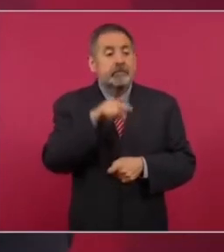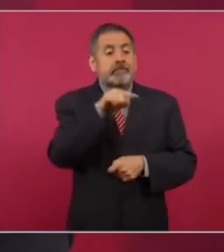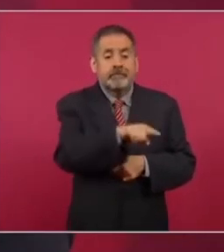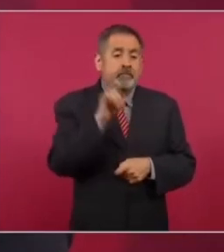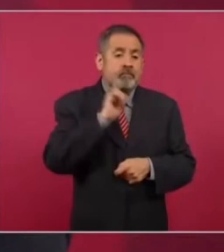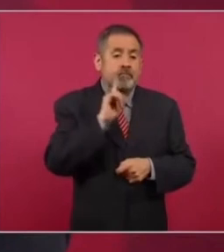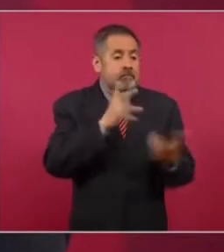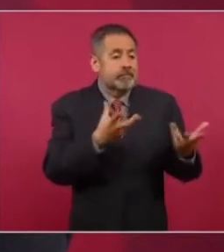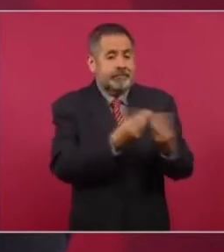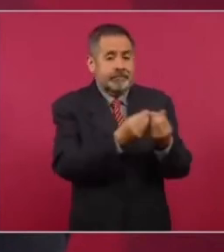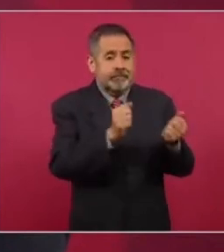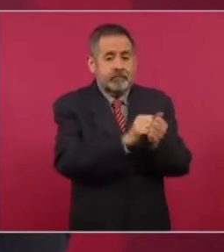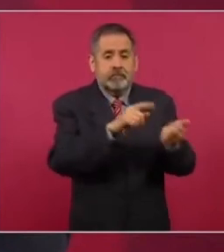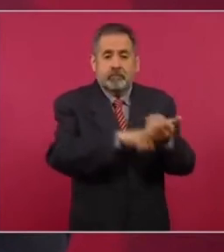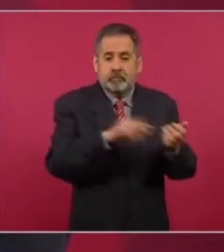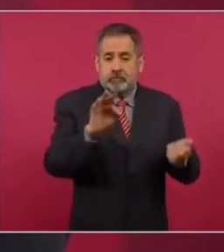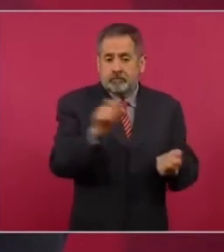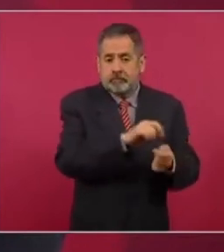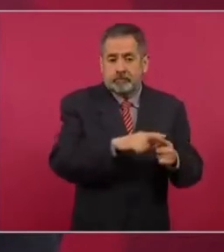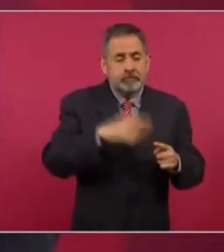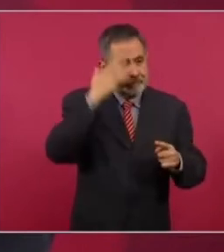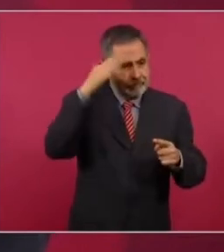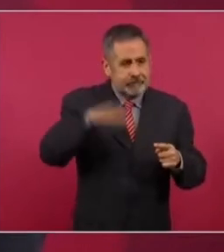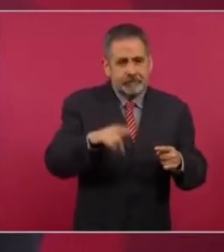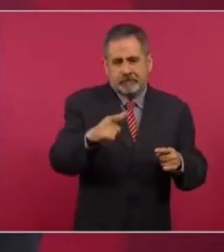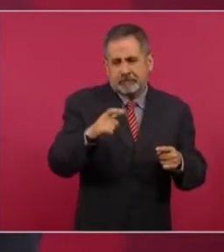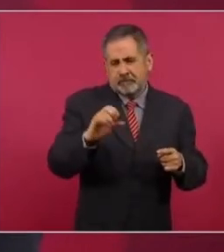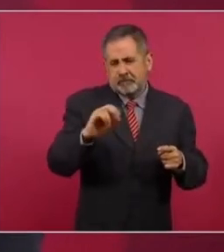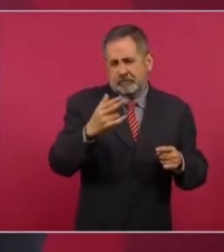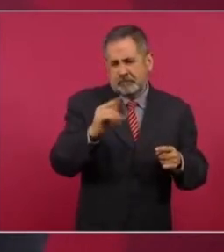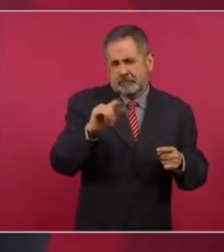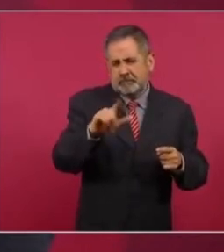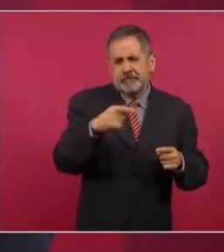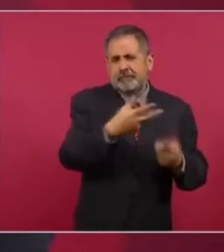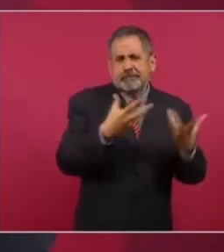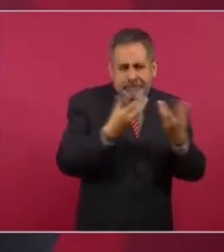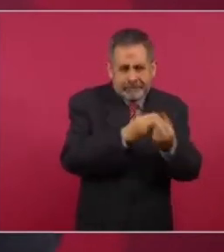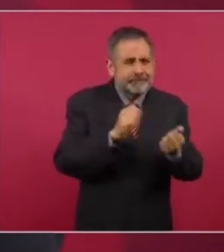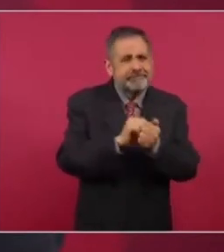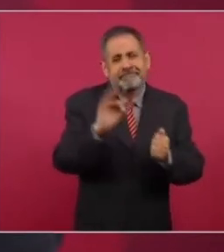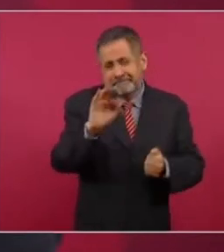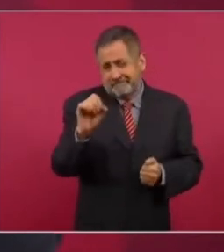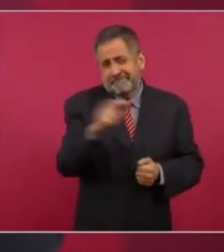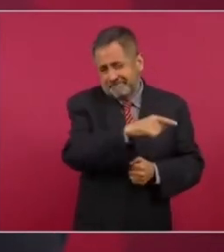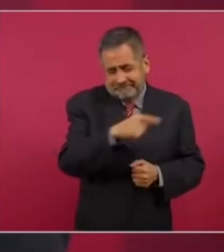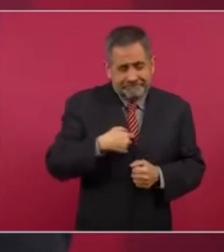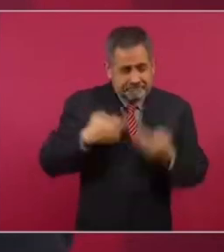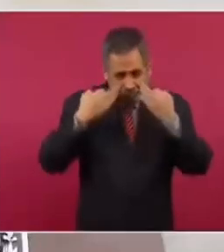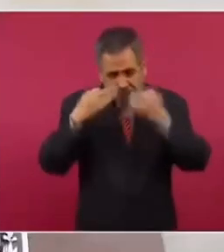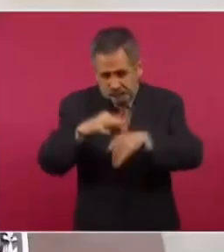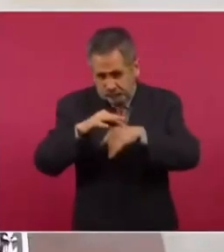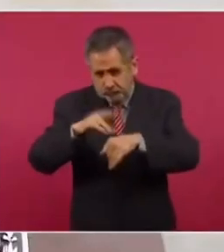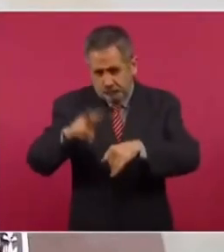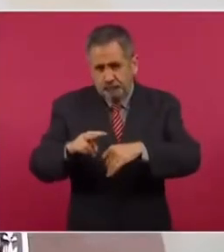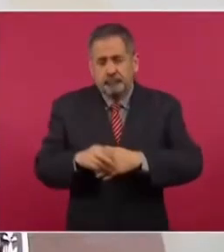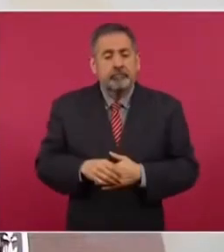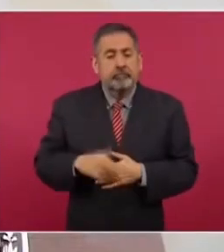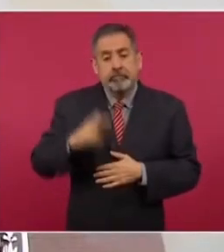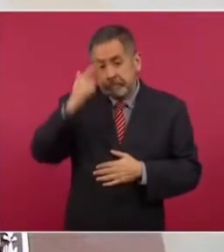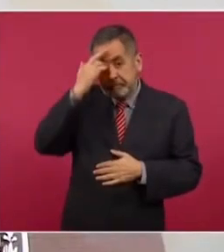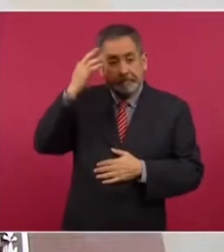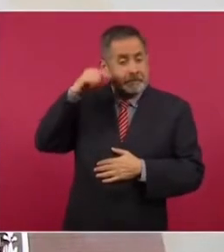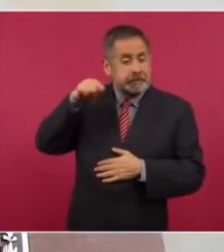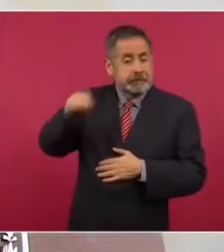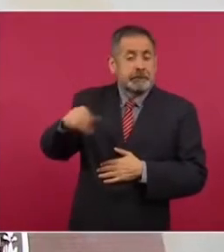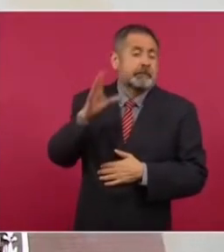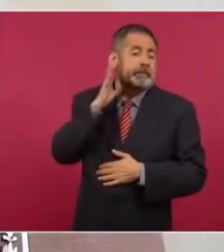con Fox la señora Xochitl Calvas y me consta que cuando se discutió en